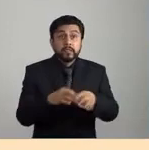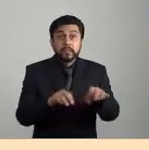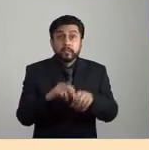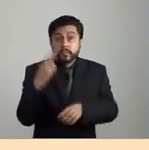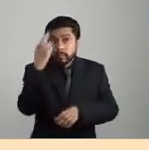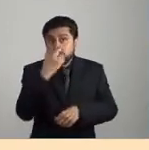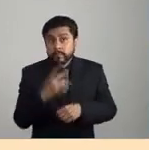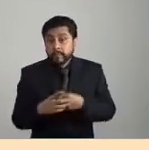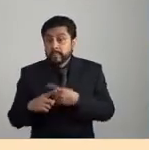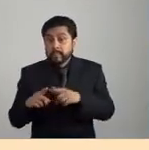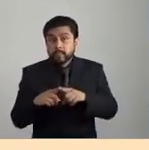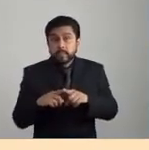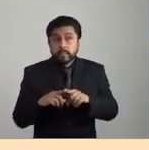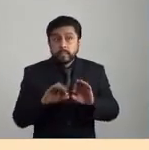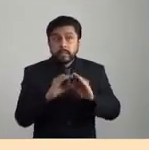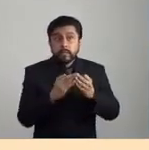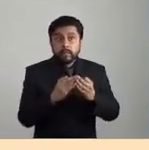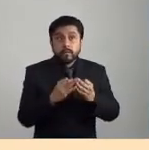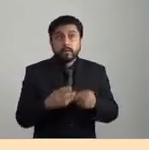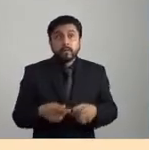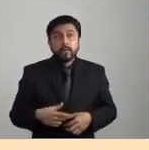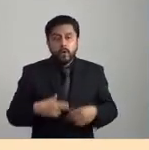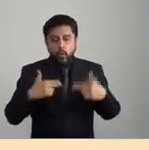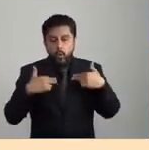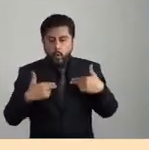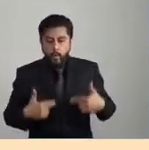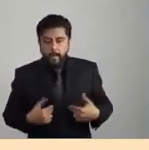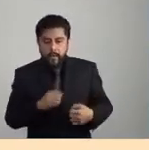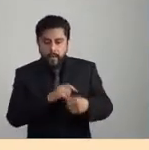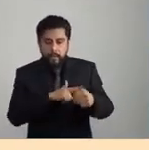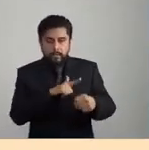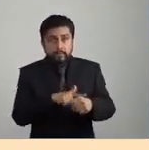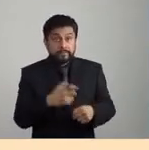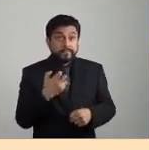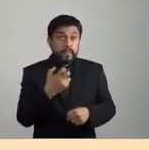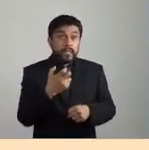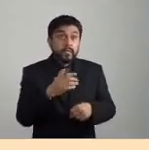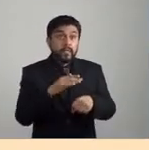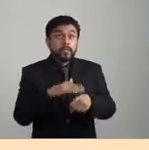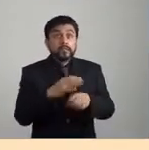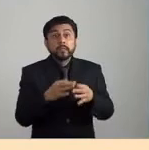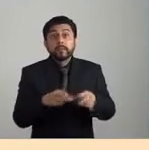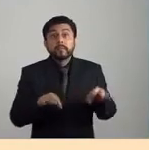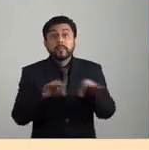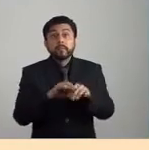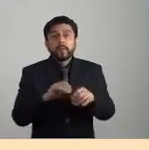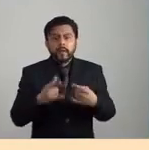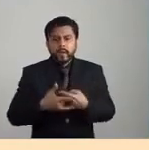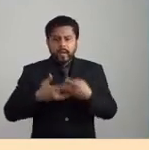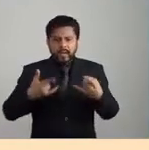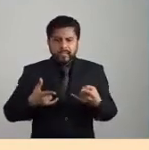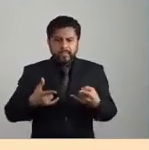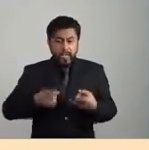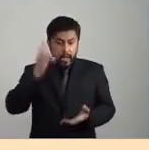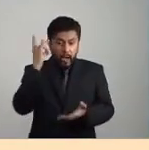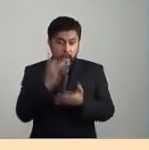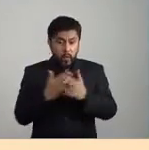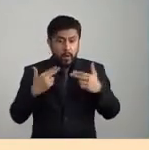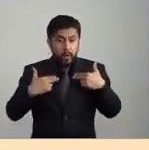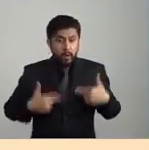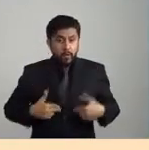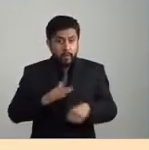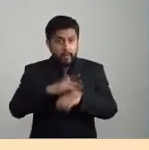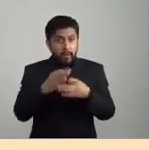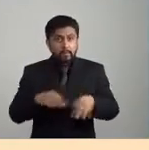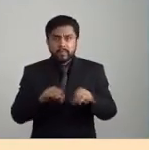que hay otros sujetos que no son exactamente humanos o que solamente se entienden en esa historia humana a través de su relación